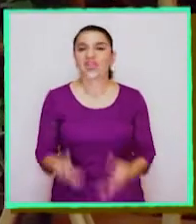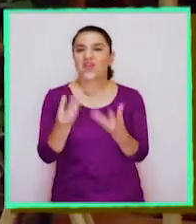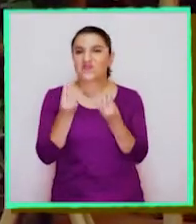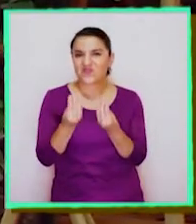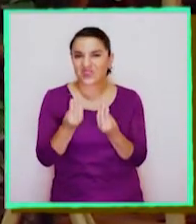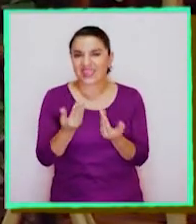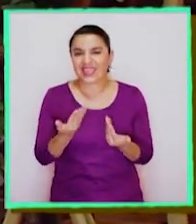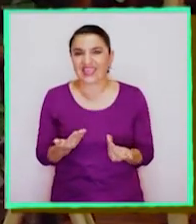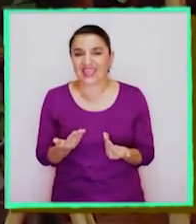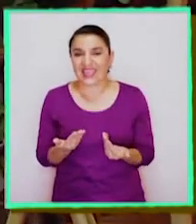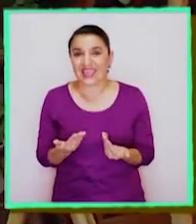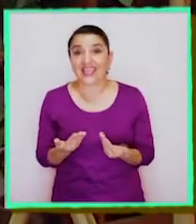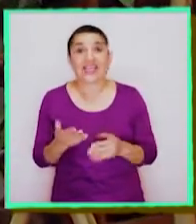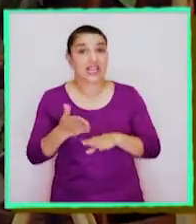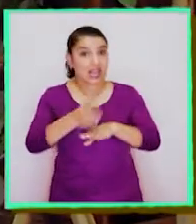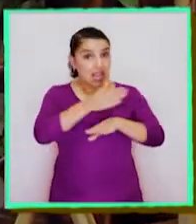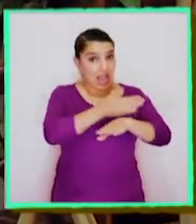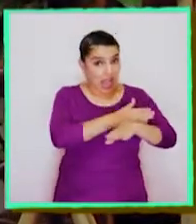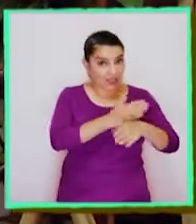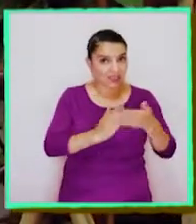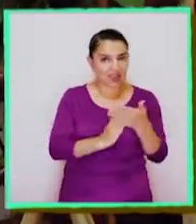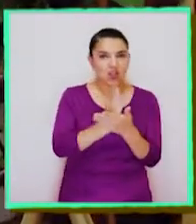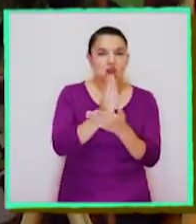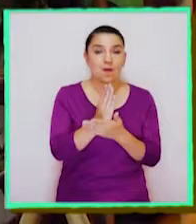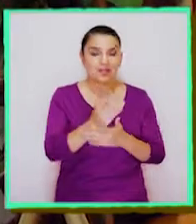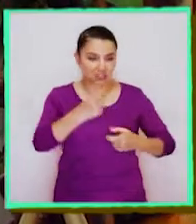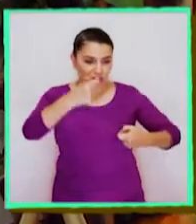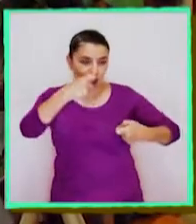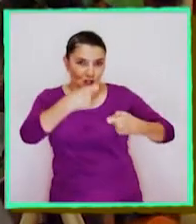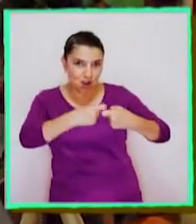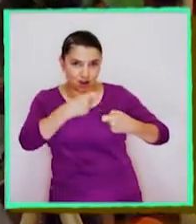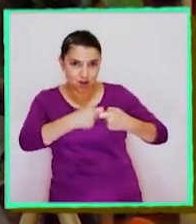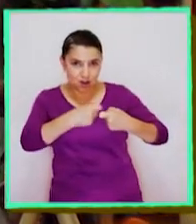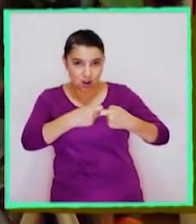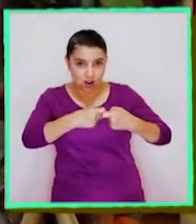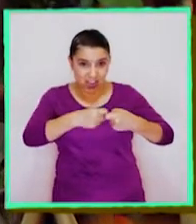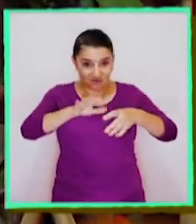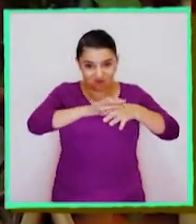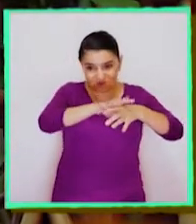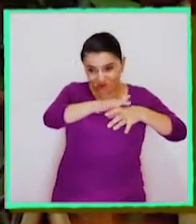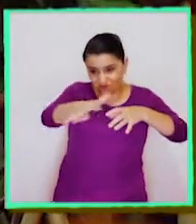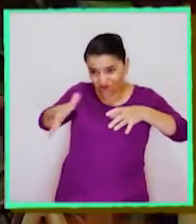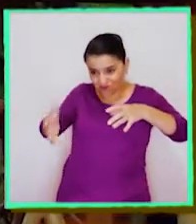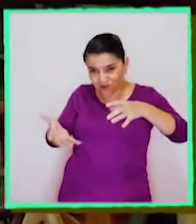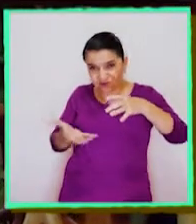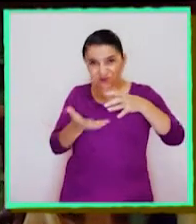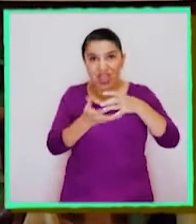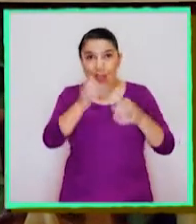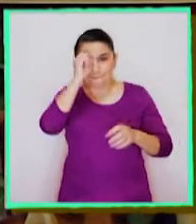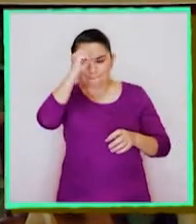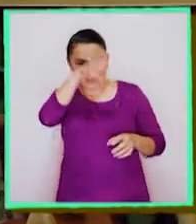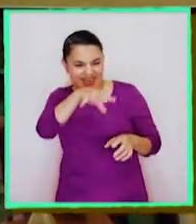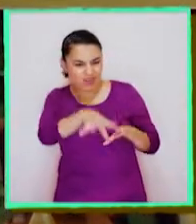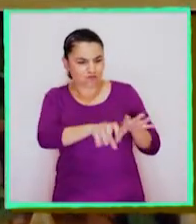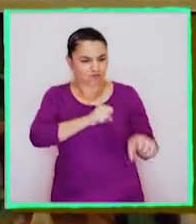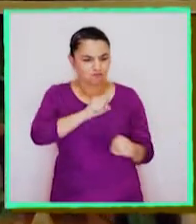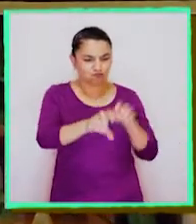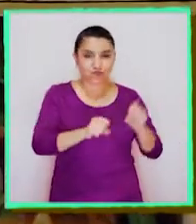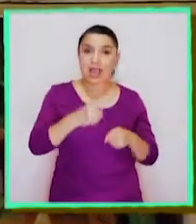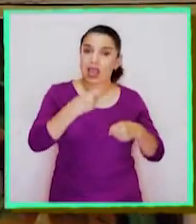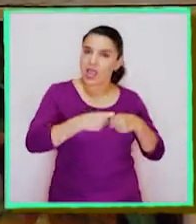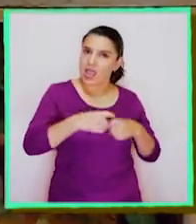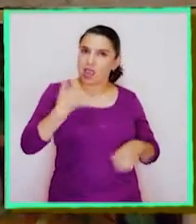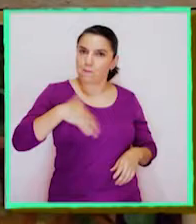¡Muy bien! Como vimos en un comienzo, de las rocas que se componen la litósfera, los mineros extraen metales